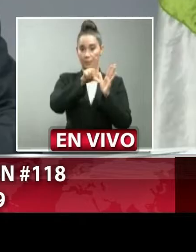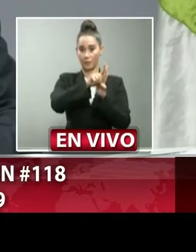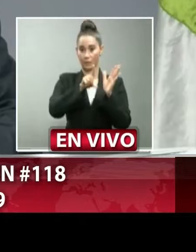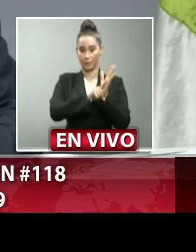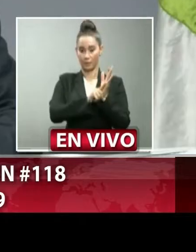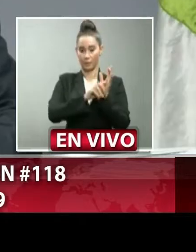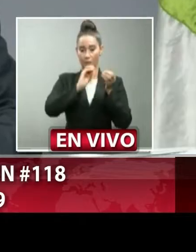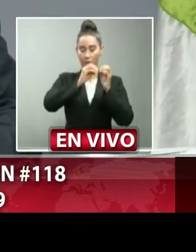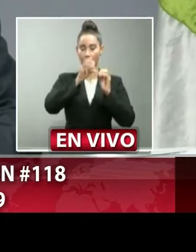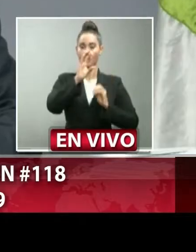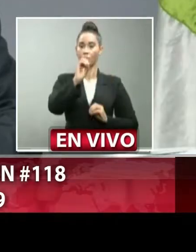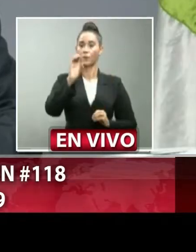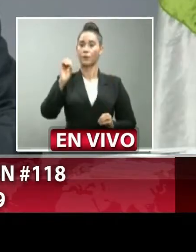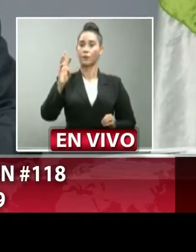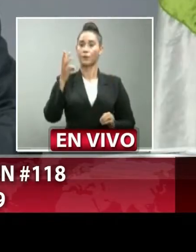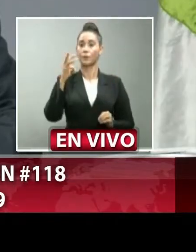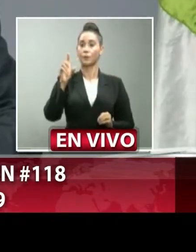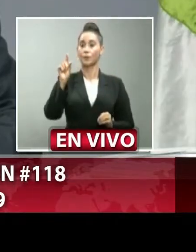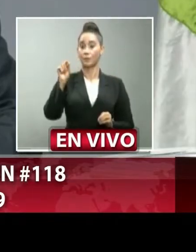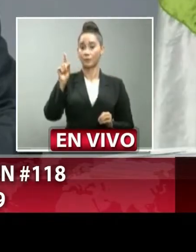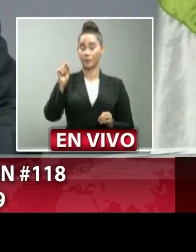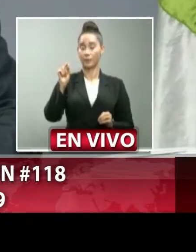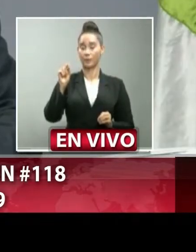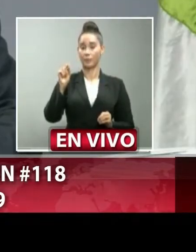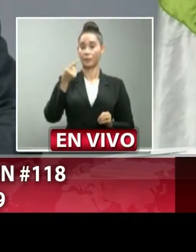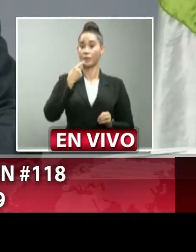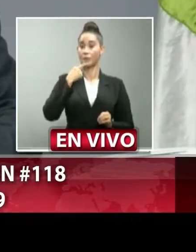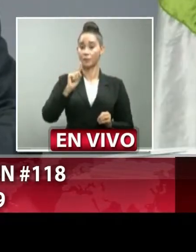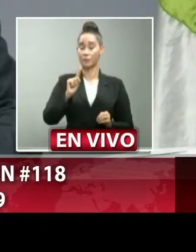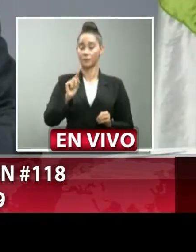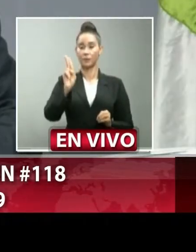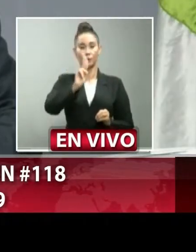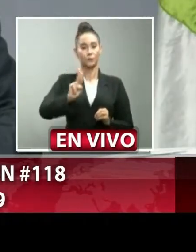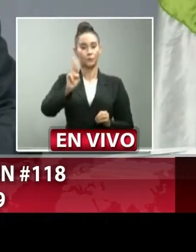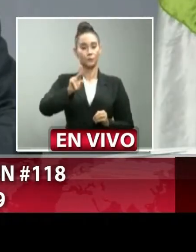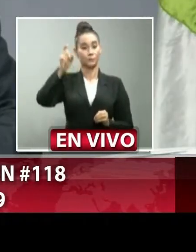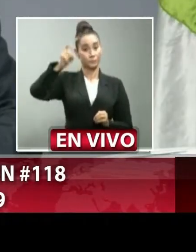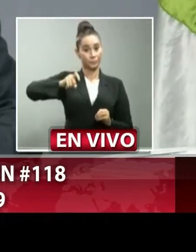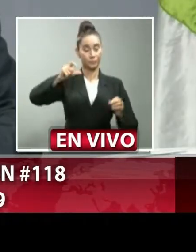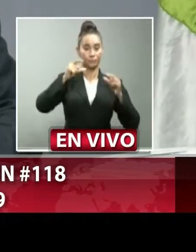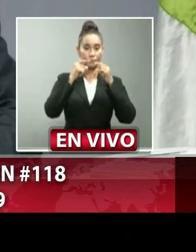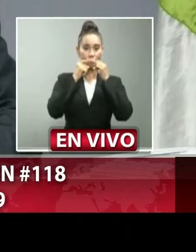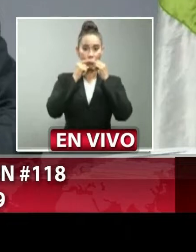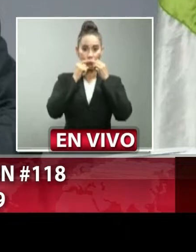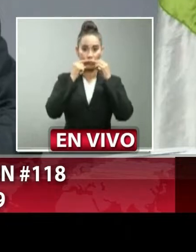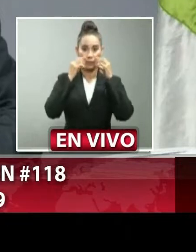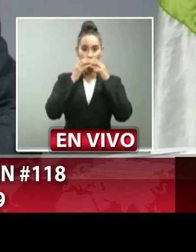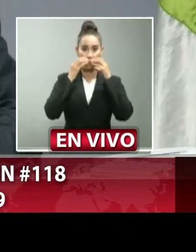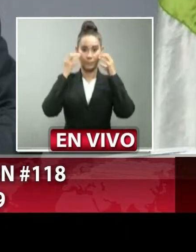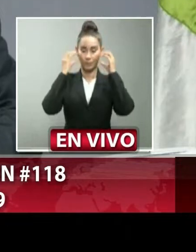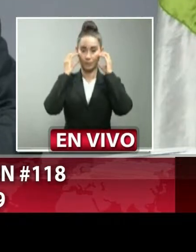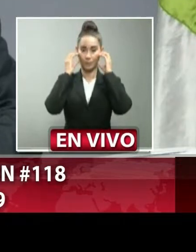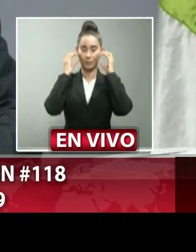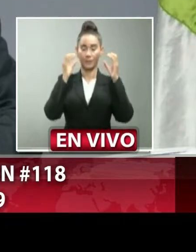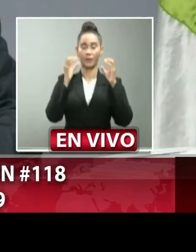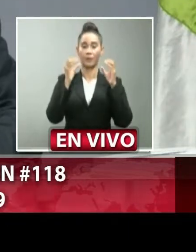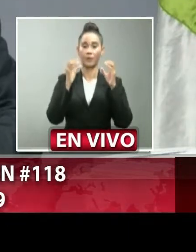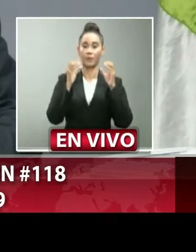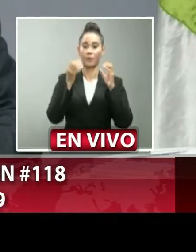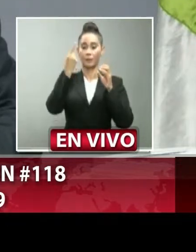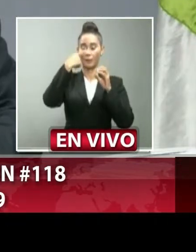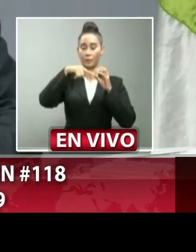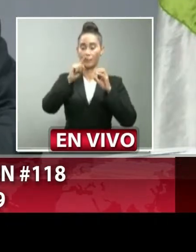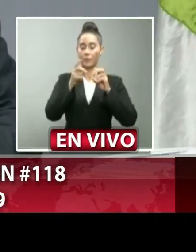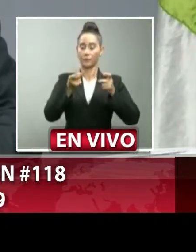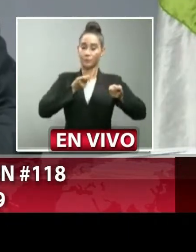001620 que dispone el uso obligatorio y adecuado de mascarillas como medidas